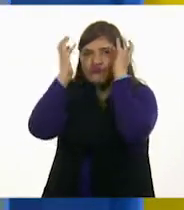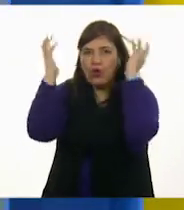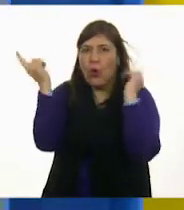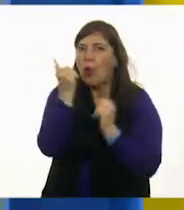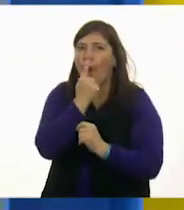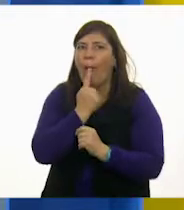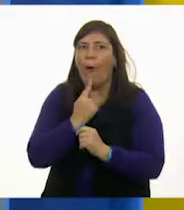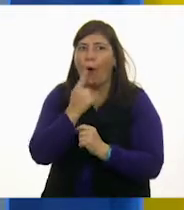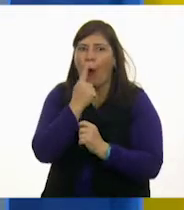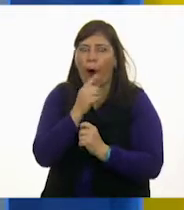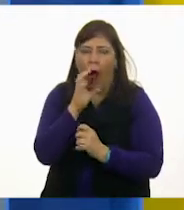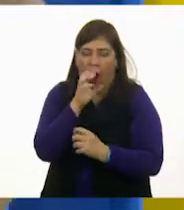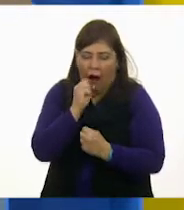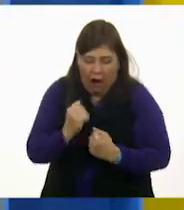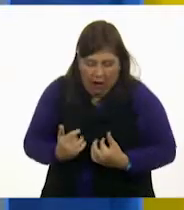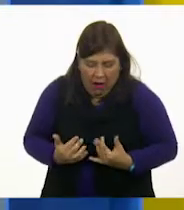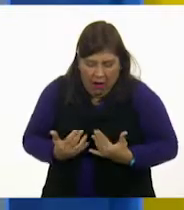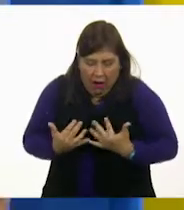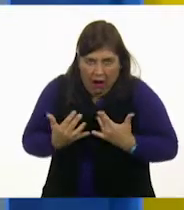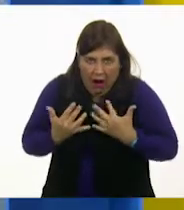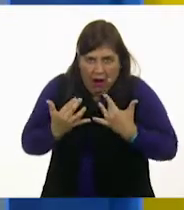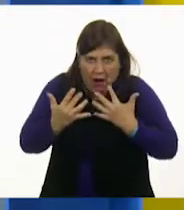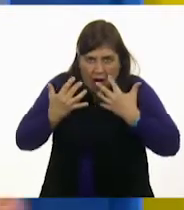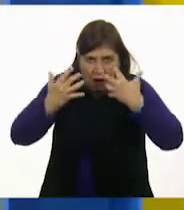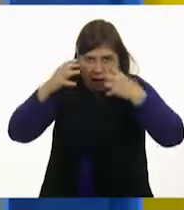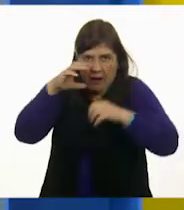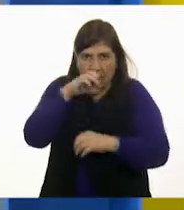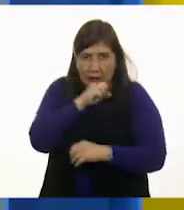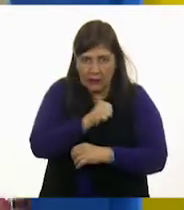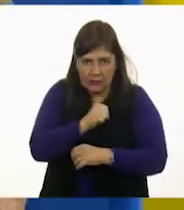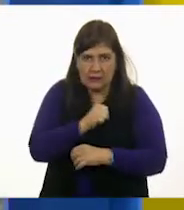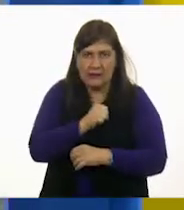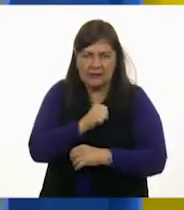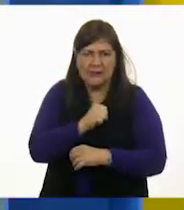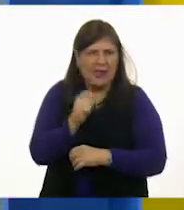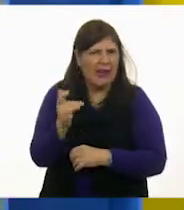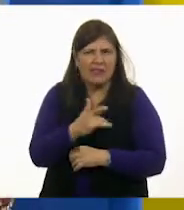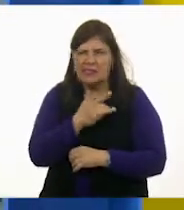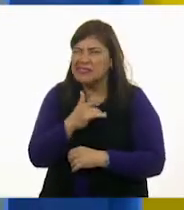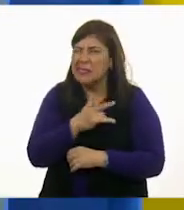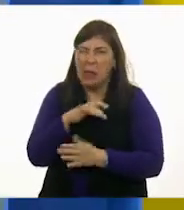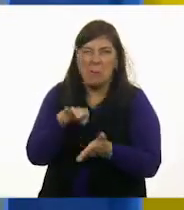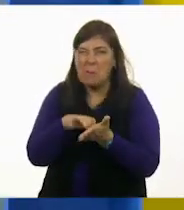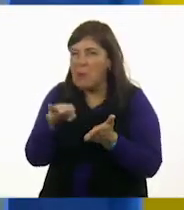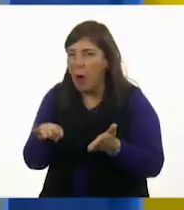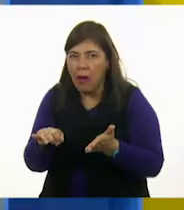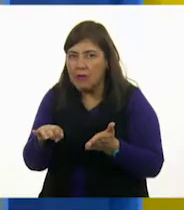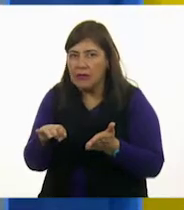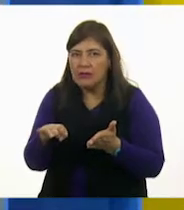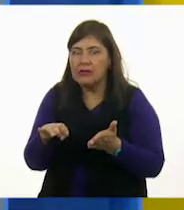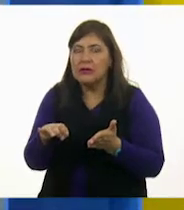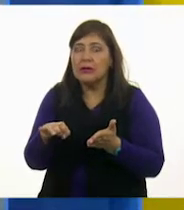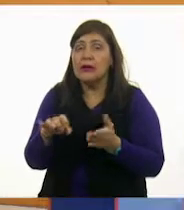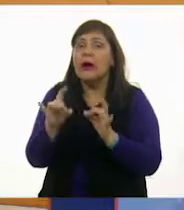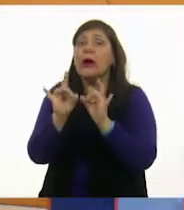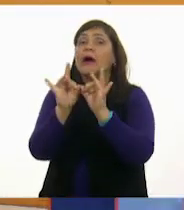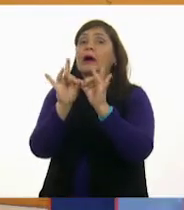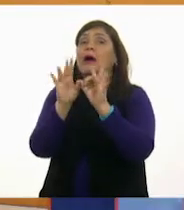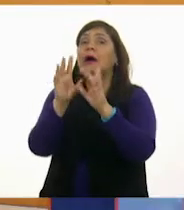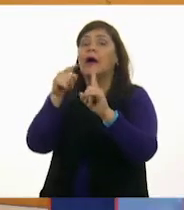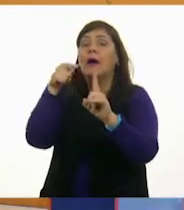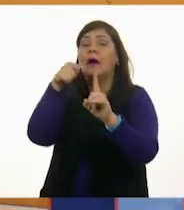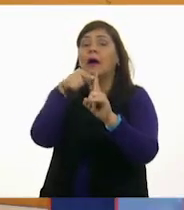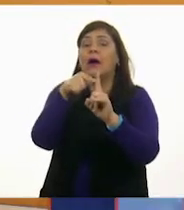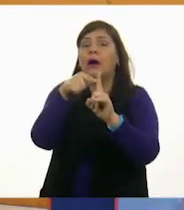eleva el calor de tu cuerpo y que se siente, por ejemplo, cuando alguna persona